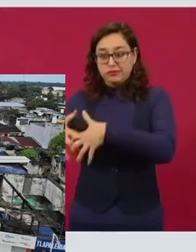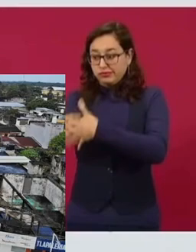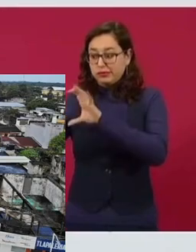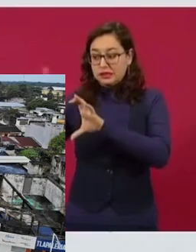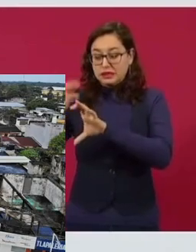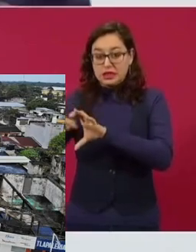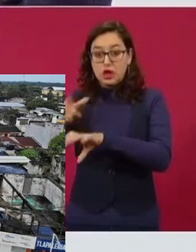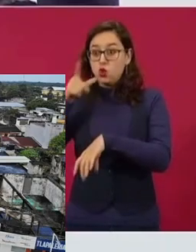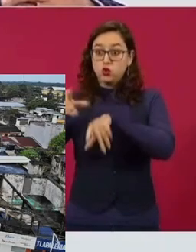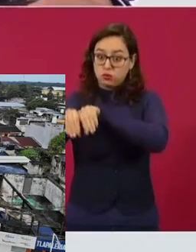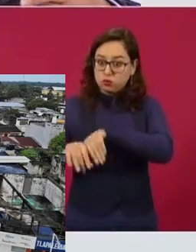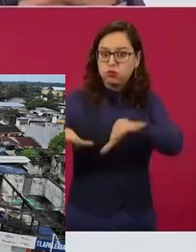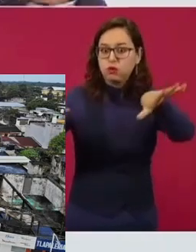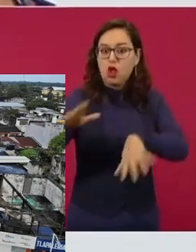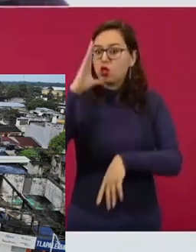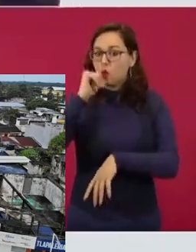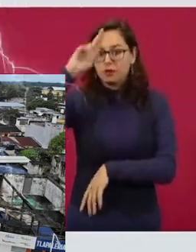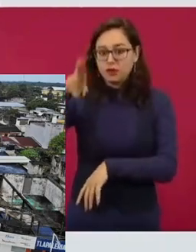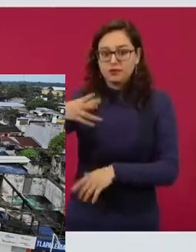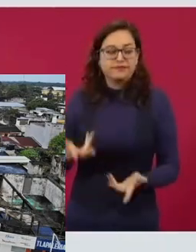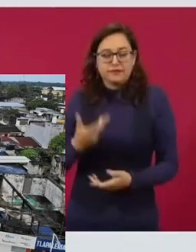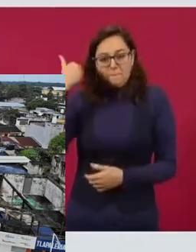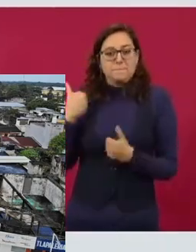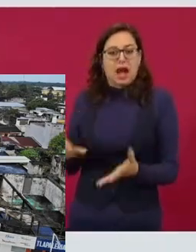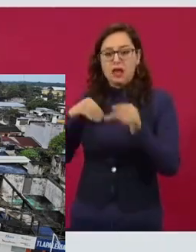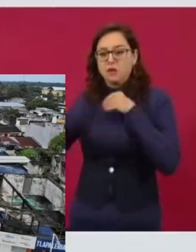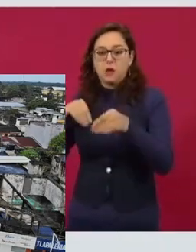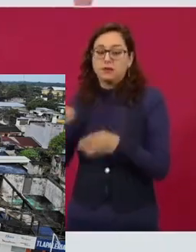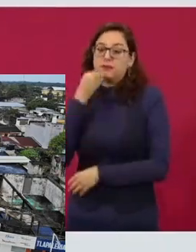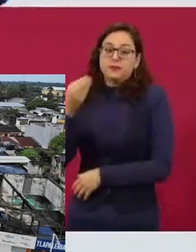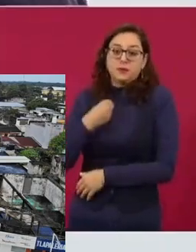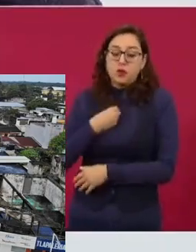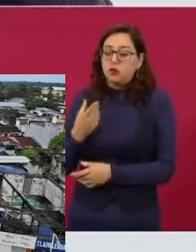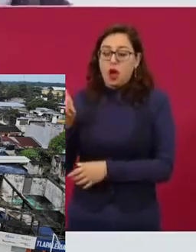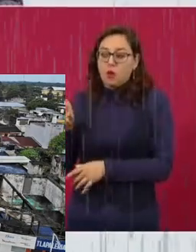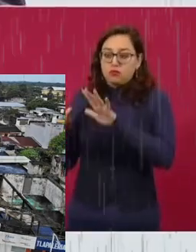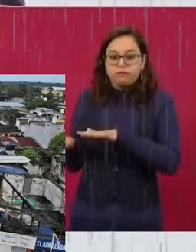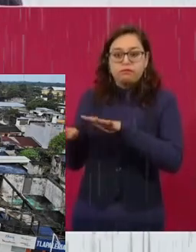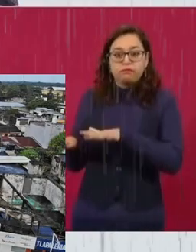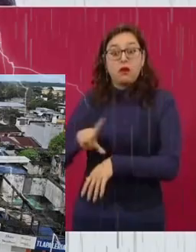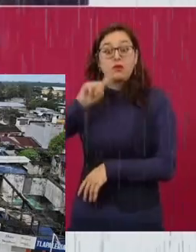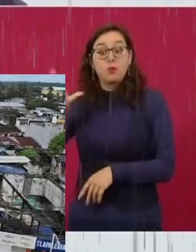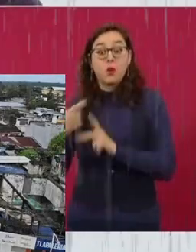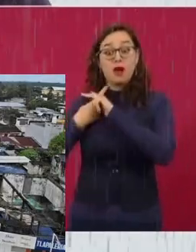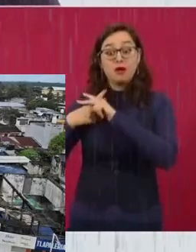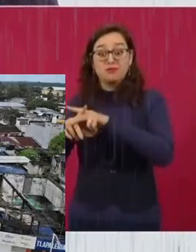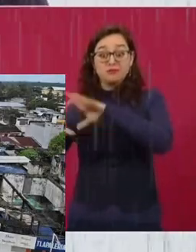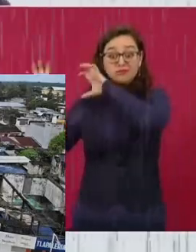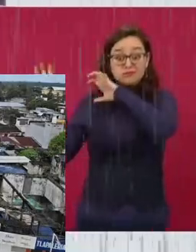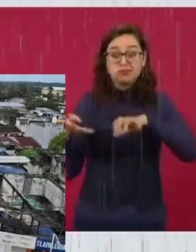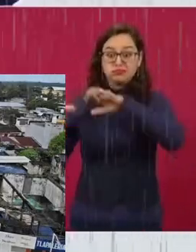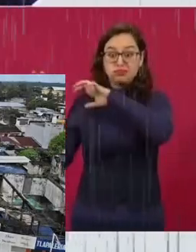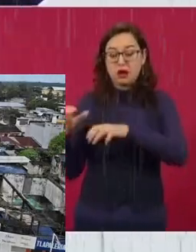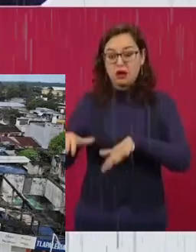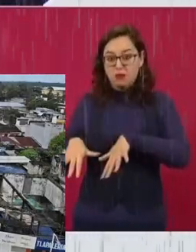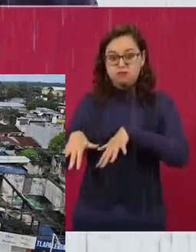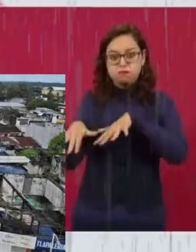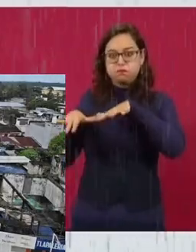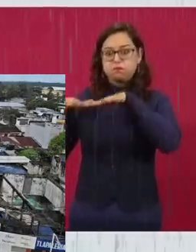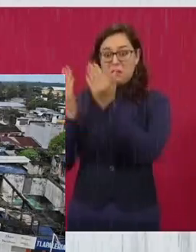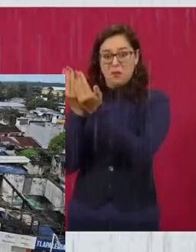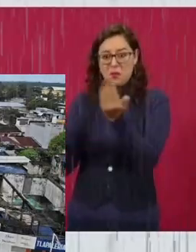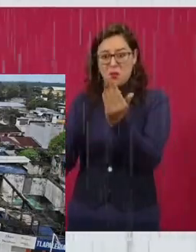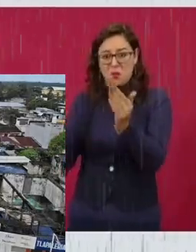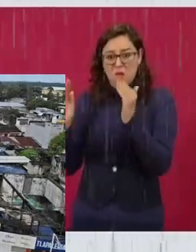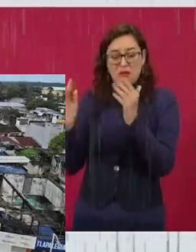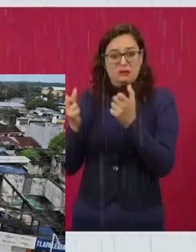a la red. Y por eso los vasos, las presas llenas. Y con las lluvias, los huracanes tenían que soltar todo